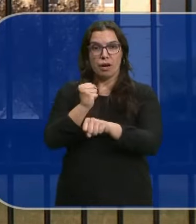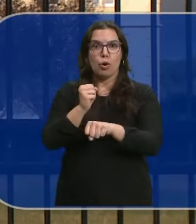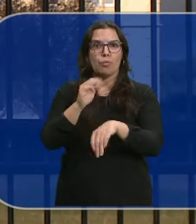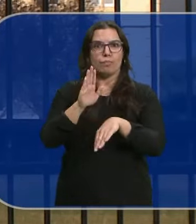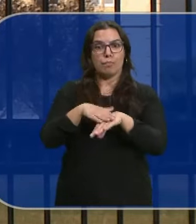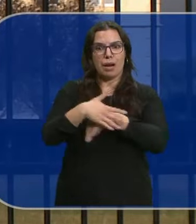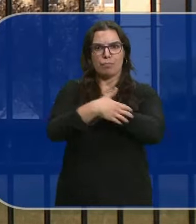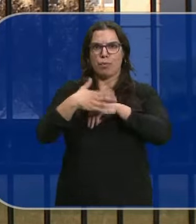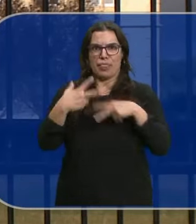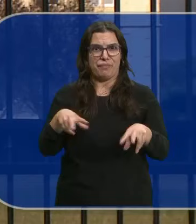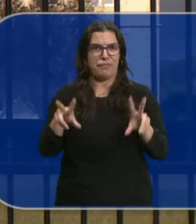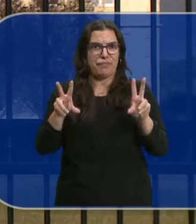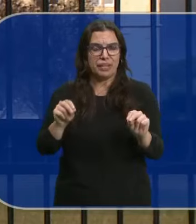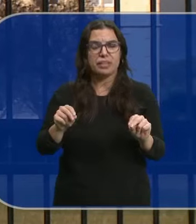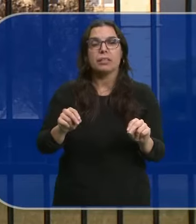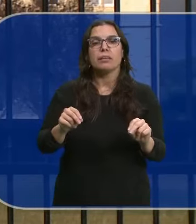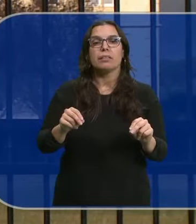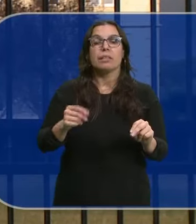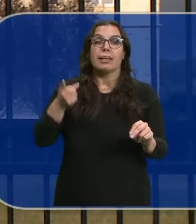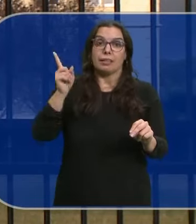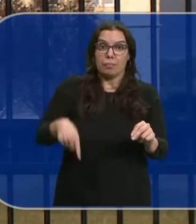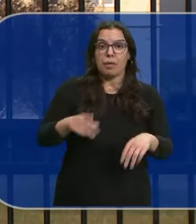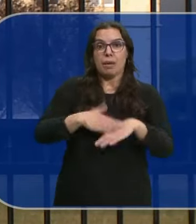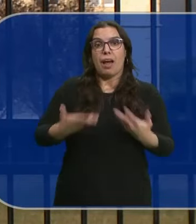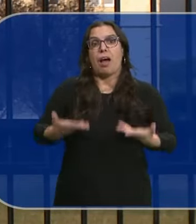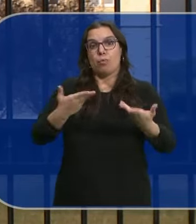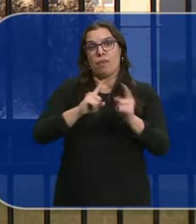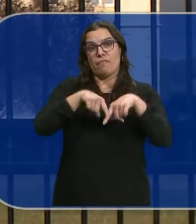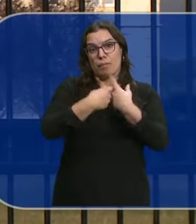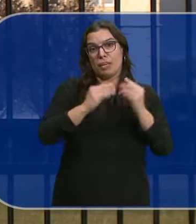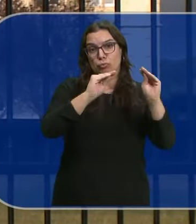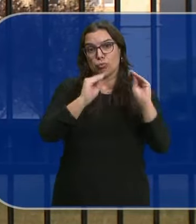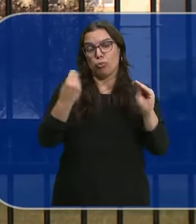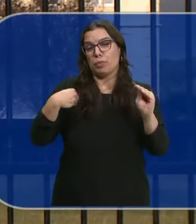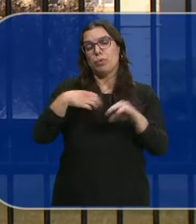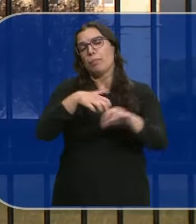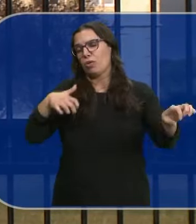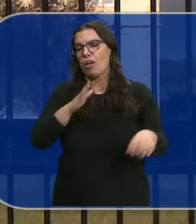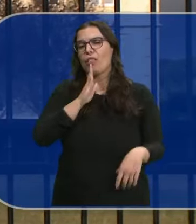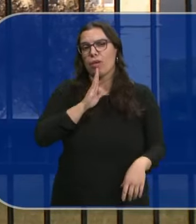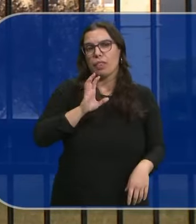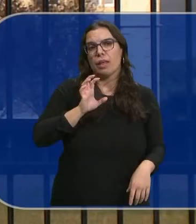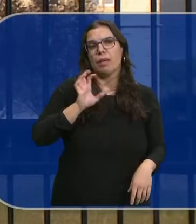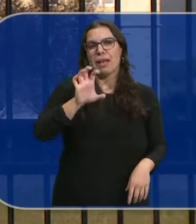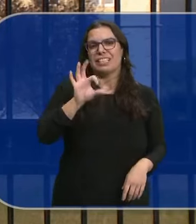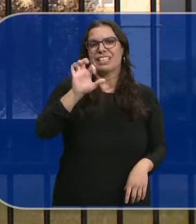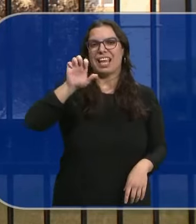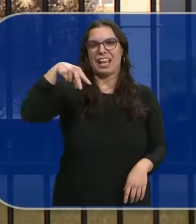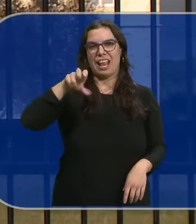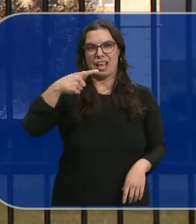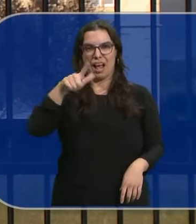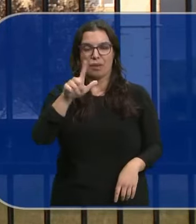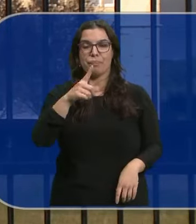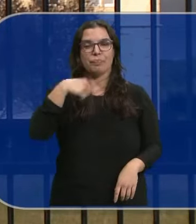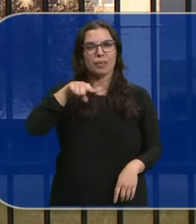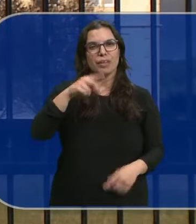frente a la situación de pobreza en la que se encuentran Y también para ayudar a sus familias que se encuentran mayoritariamente en Senegal Este